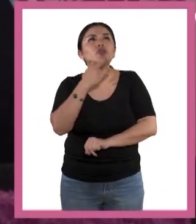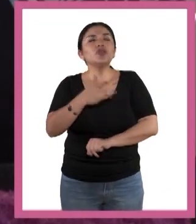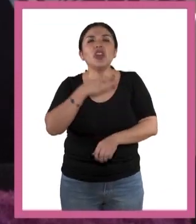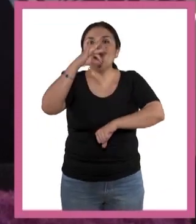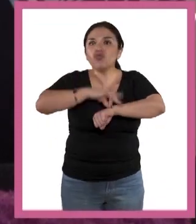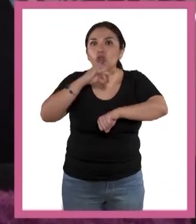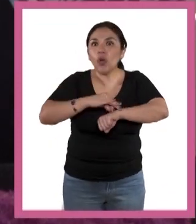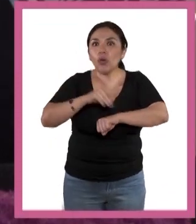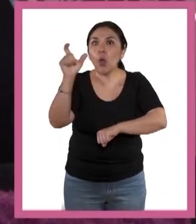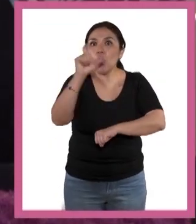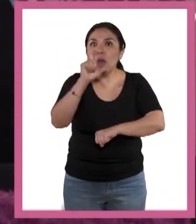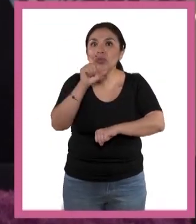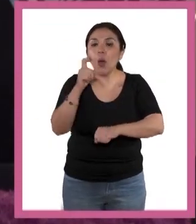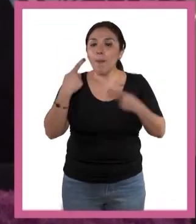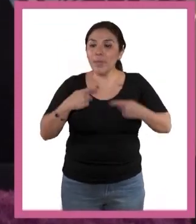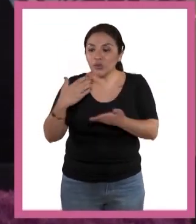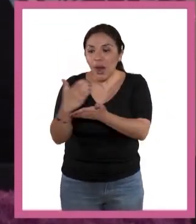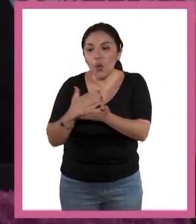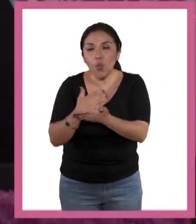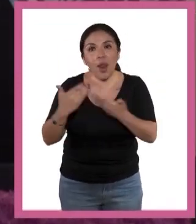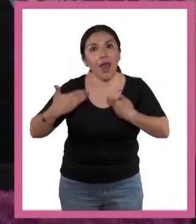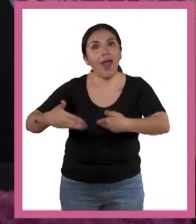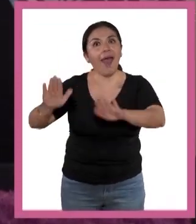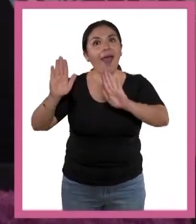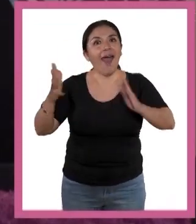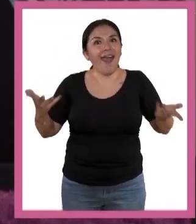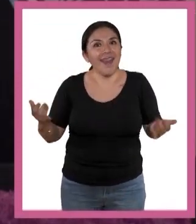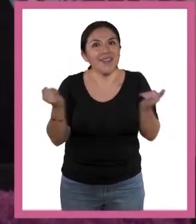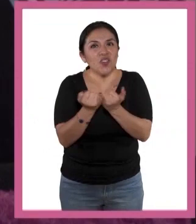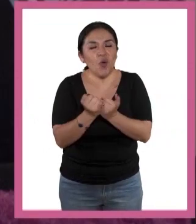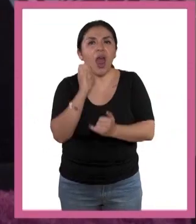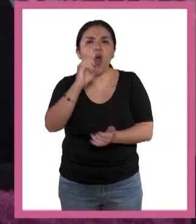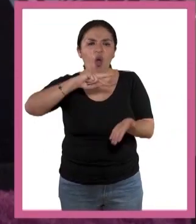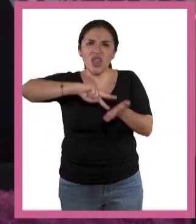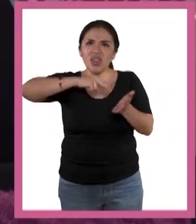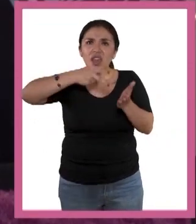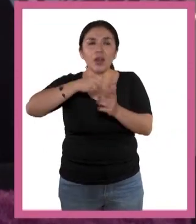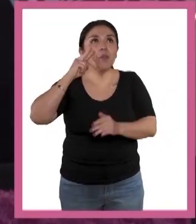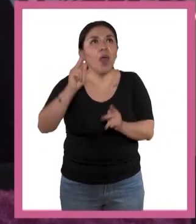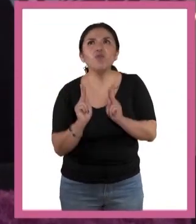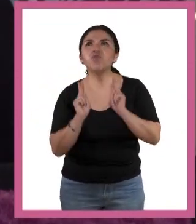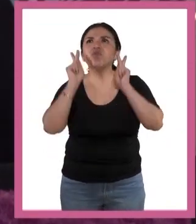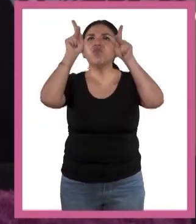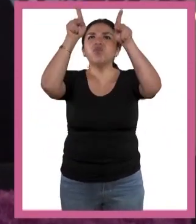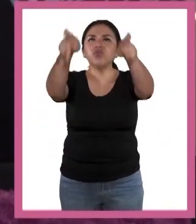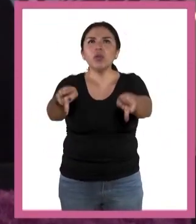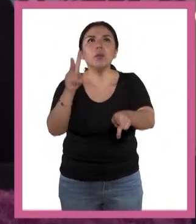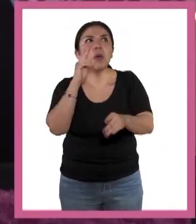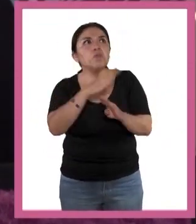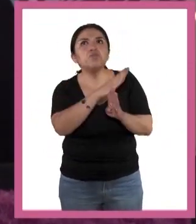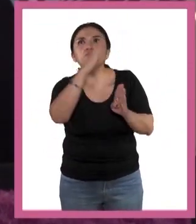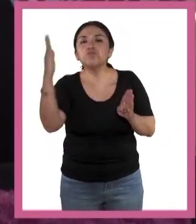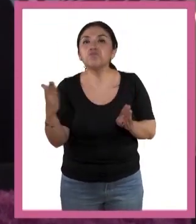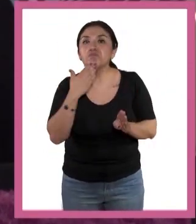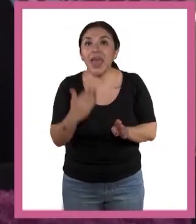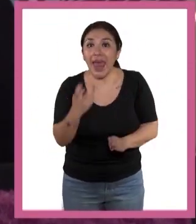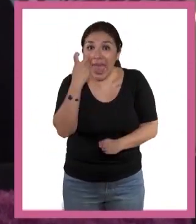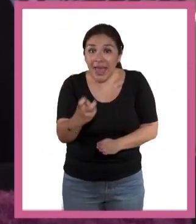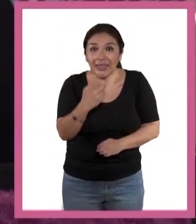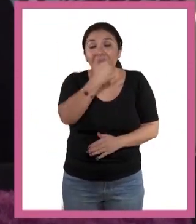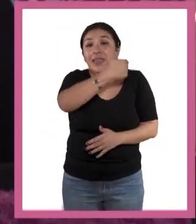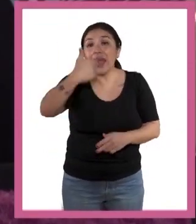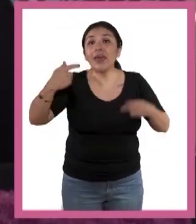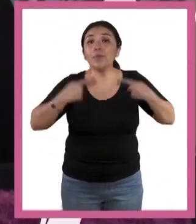tienen los doctores cuando dan de alta a alguien en el hospital. O cuando un ingeniero ve el puente que ayudó a construir. Cada uno